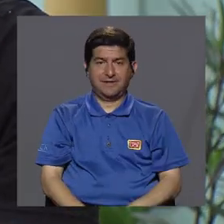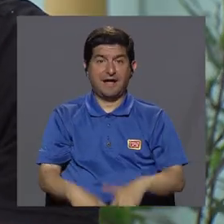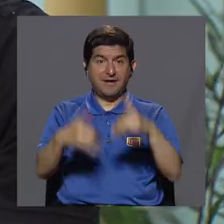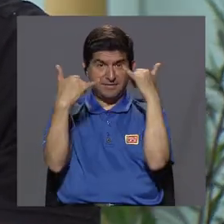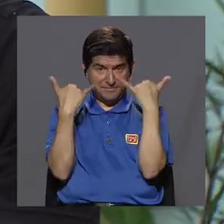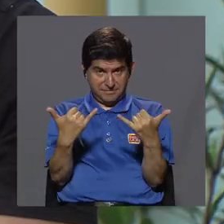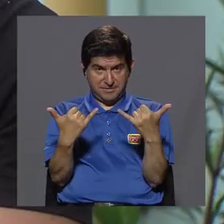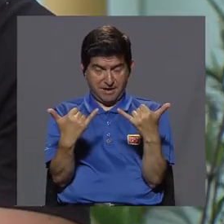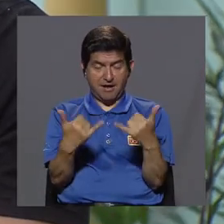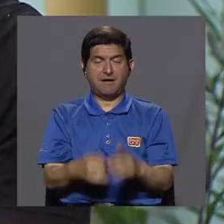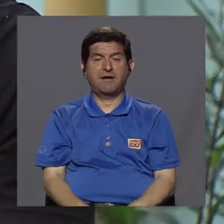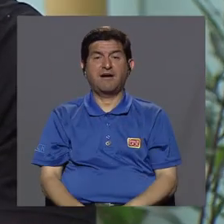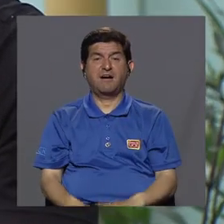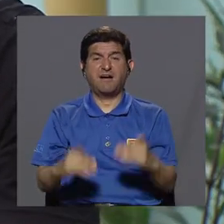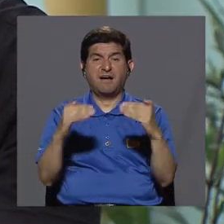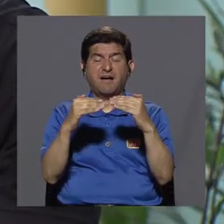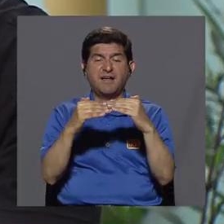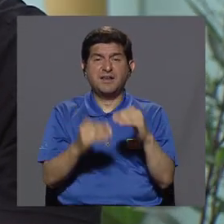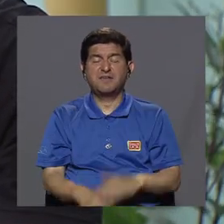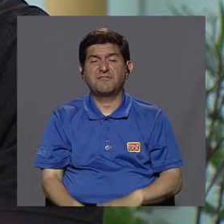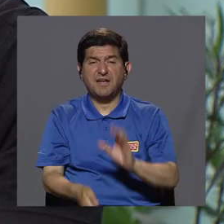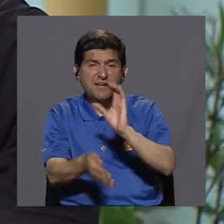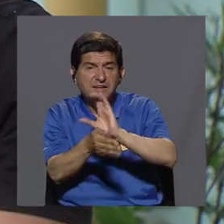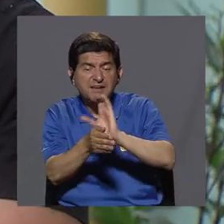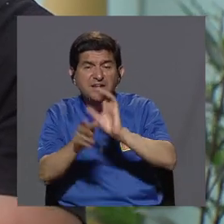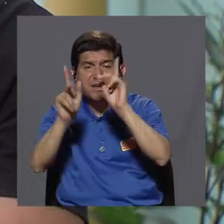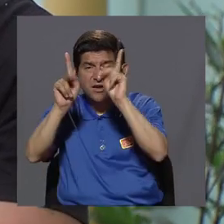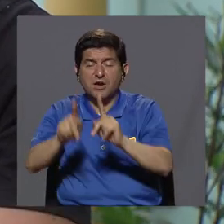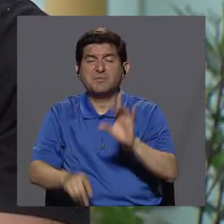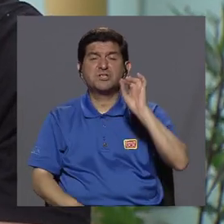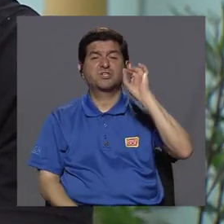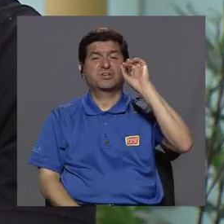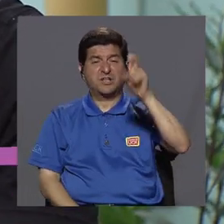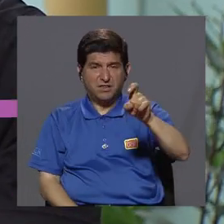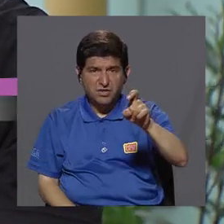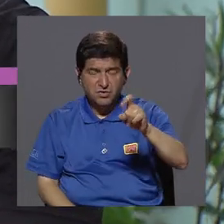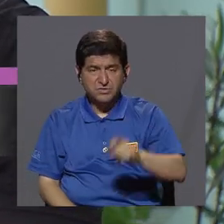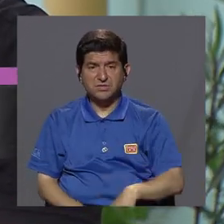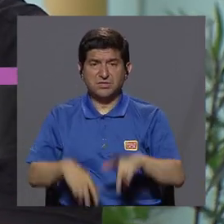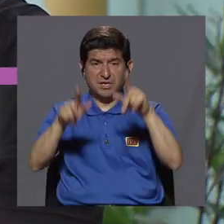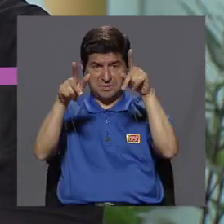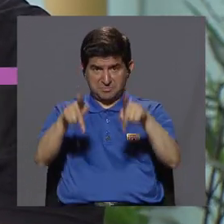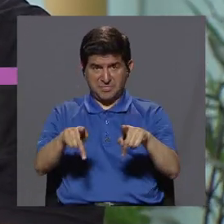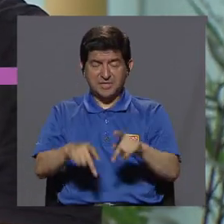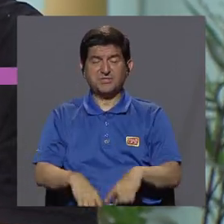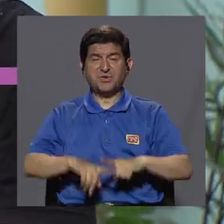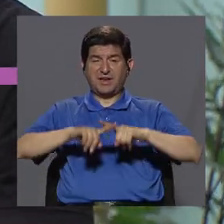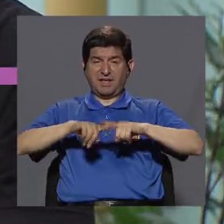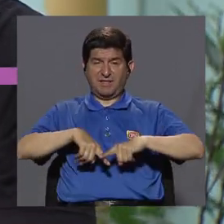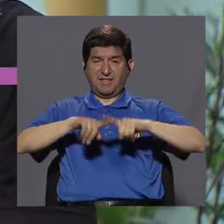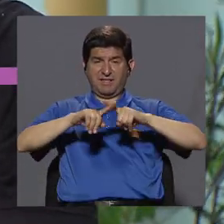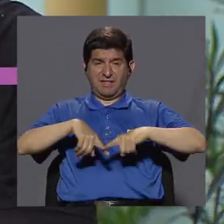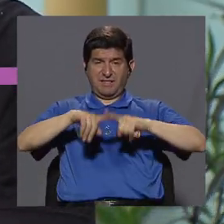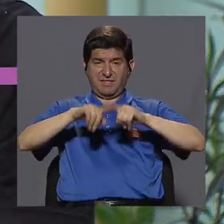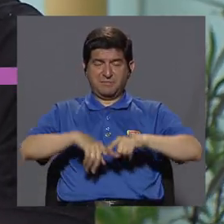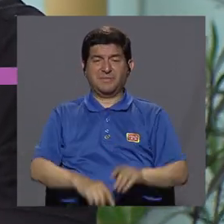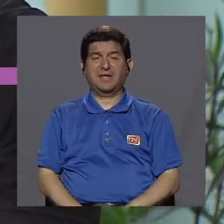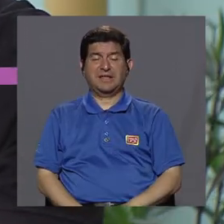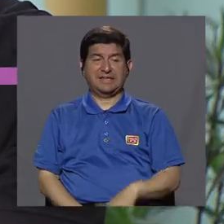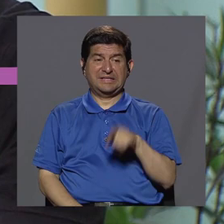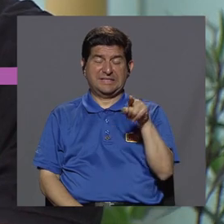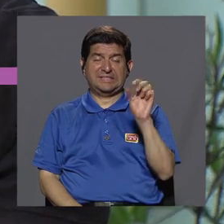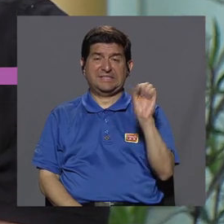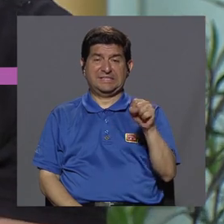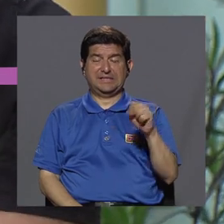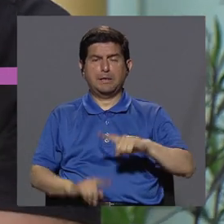cuando ya a nivel clínico la persona está diagnosticada como una persona dependiente, pues ahí